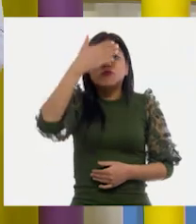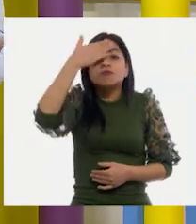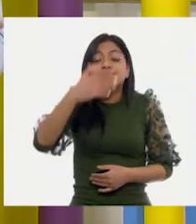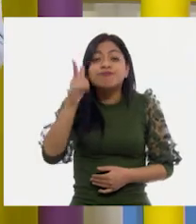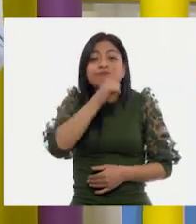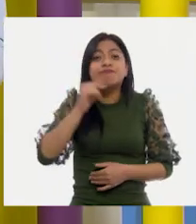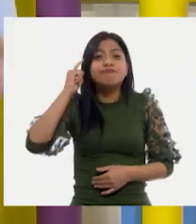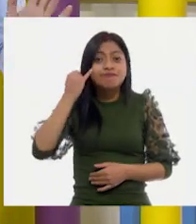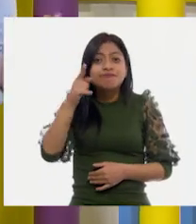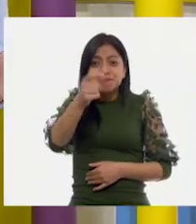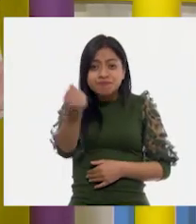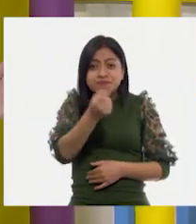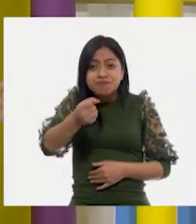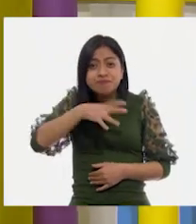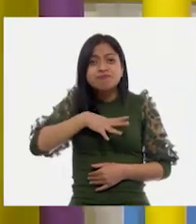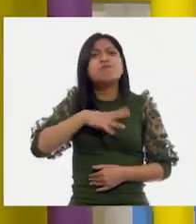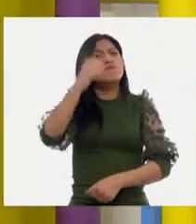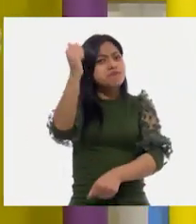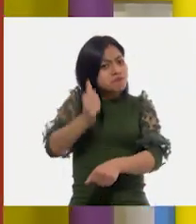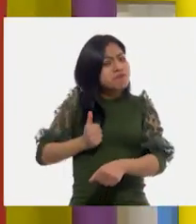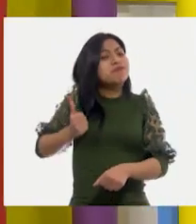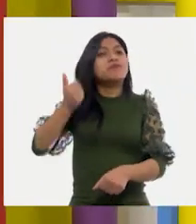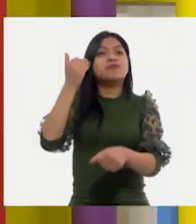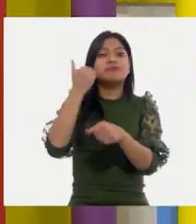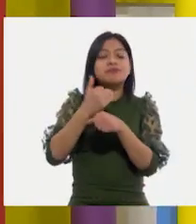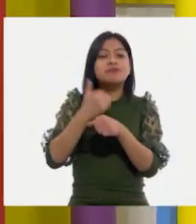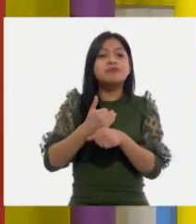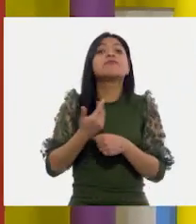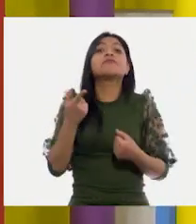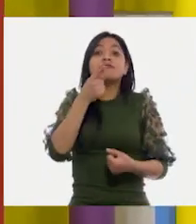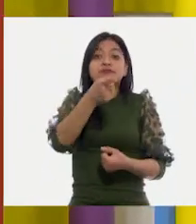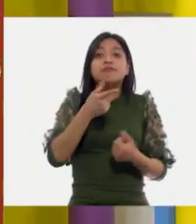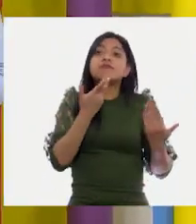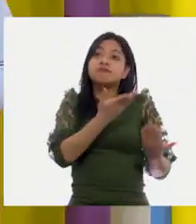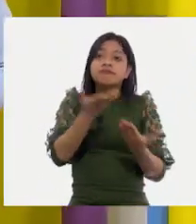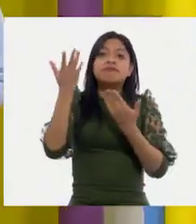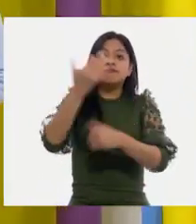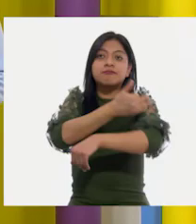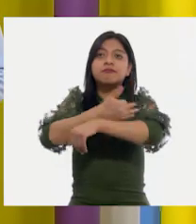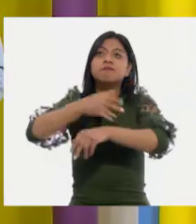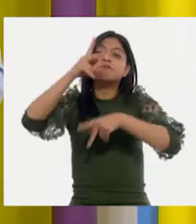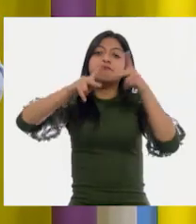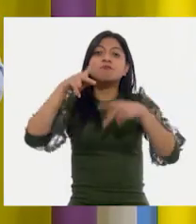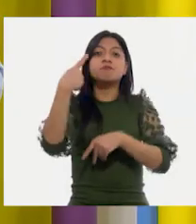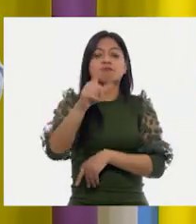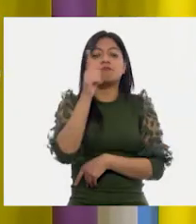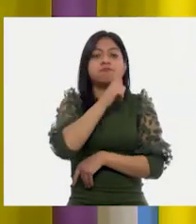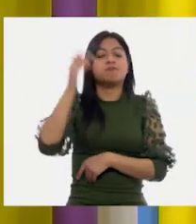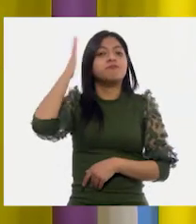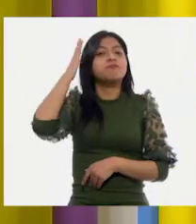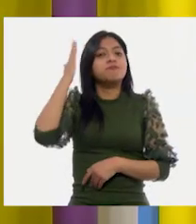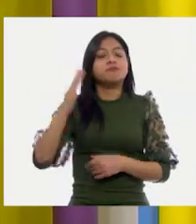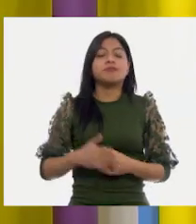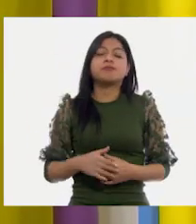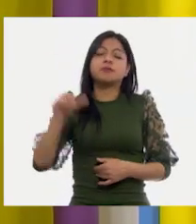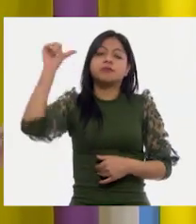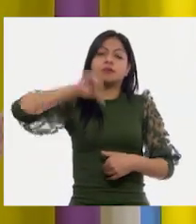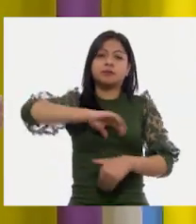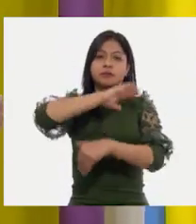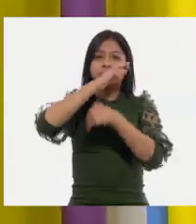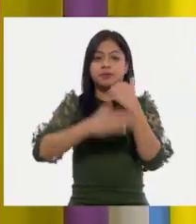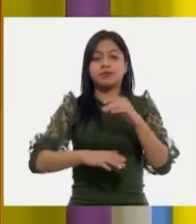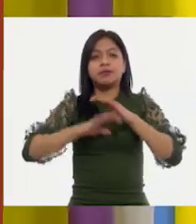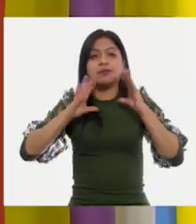hablar una lengua indígena, pues aprovecha también este momento para practicarla y platica con tu familia en tu lengua materna. Por hoy,